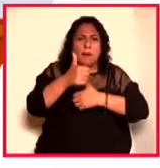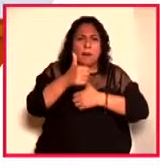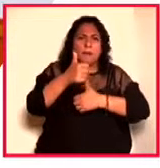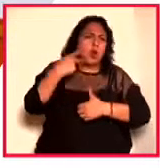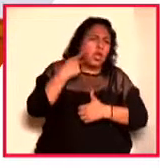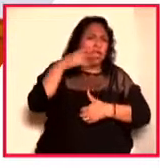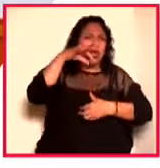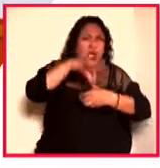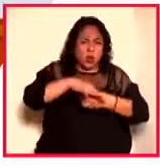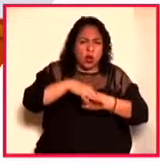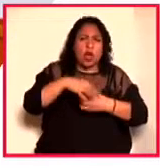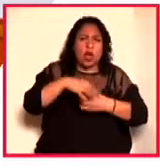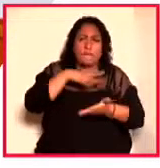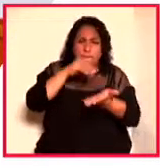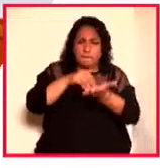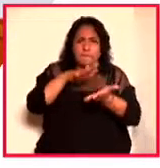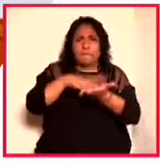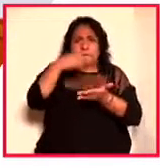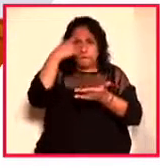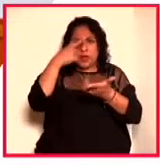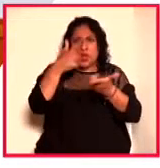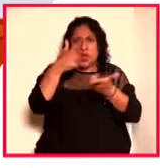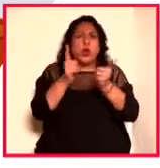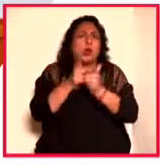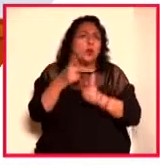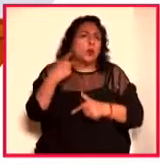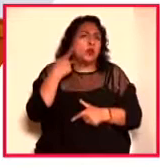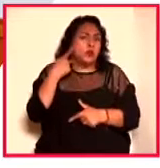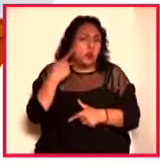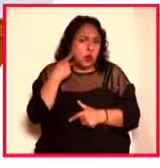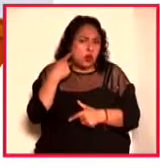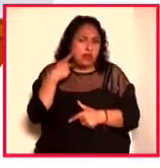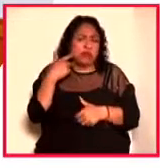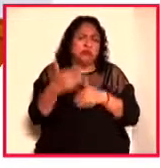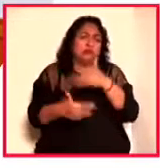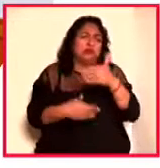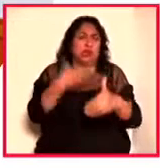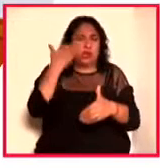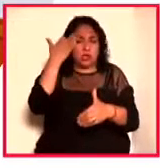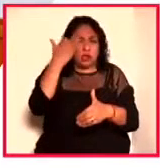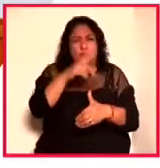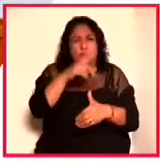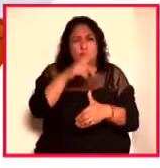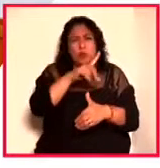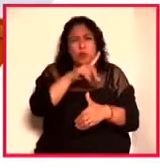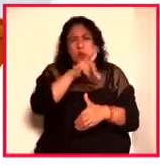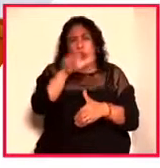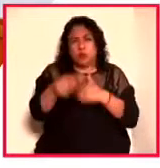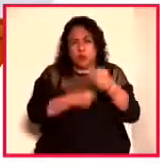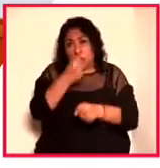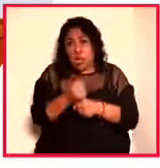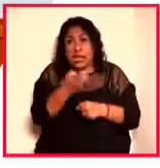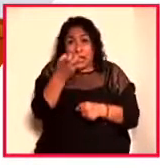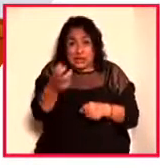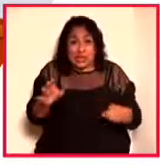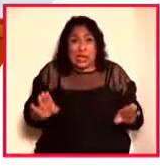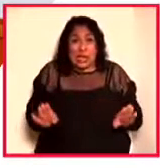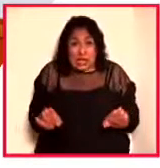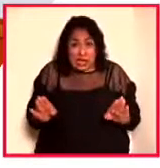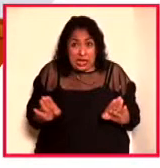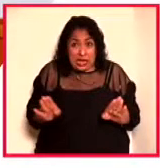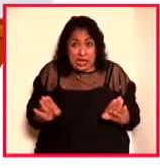los partidos de izquierda. Con el tiempo, años después, con esas condiciones de equidad o